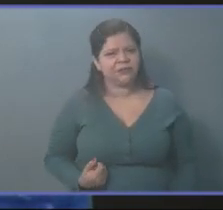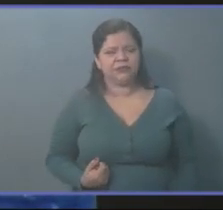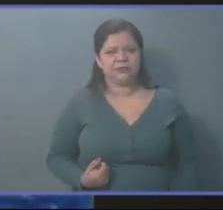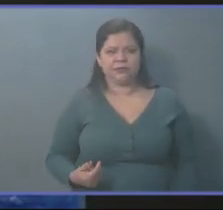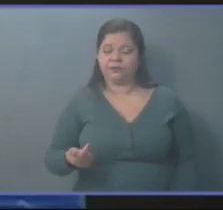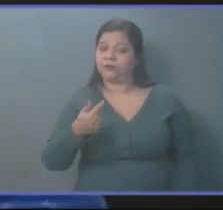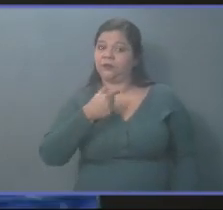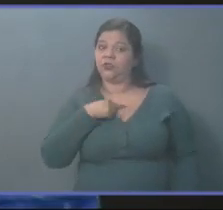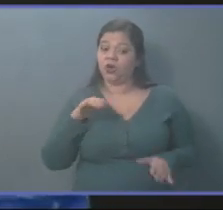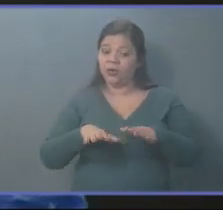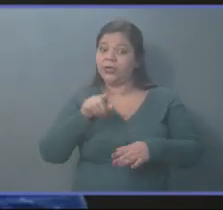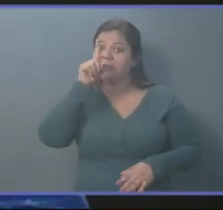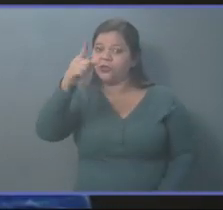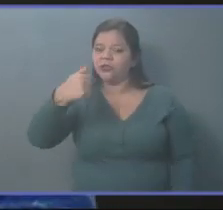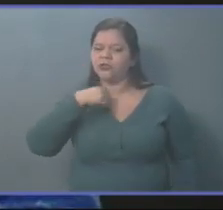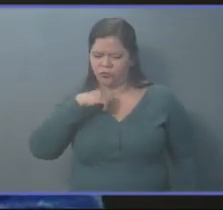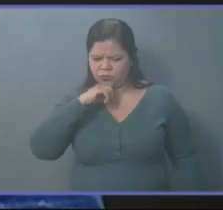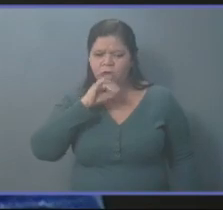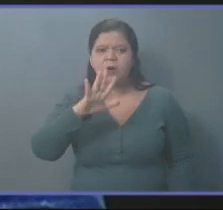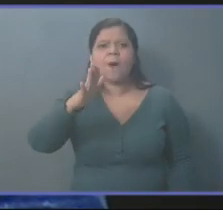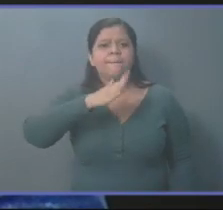Yo, gracias a Dios, tengo mi país.